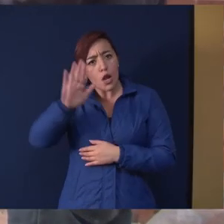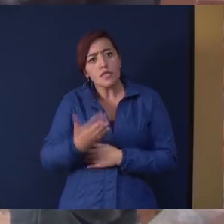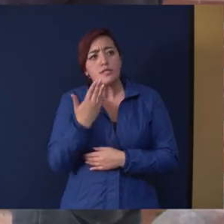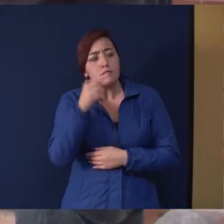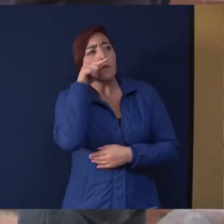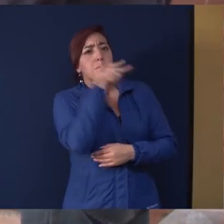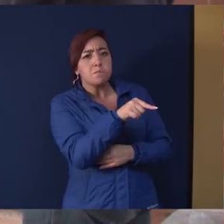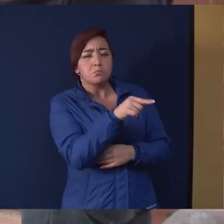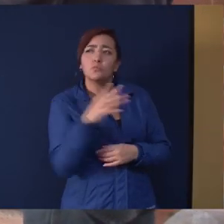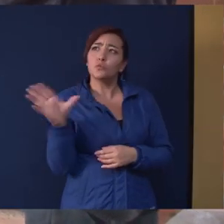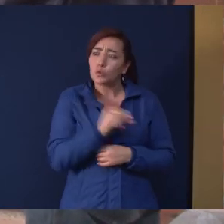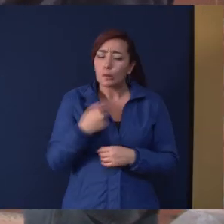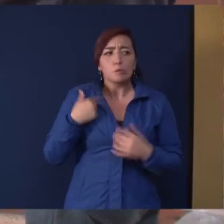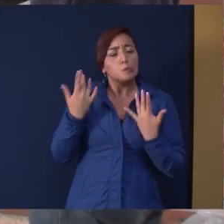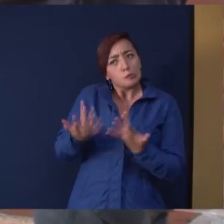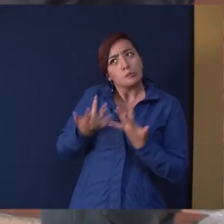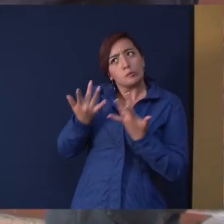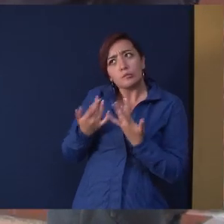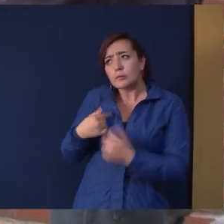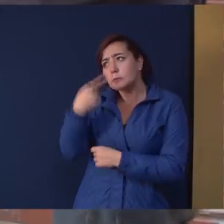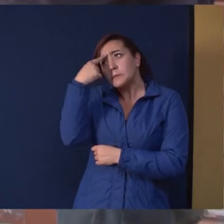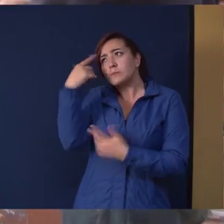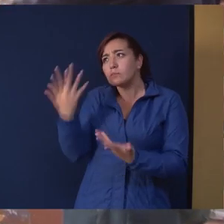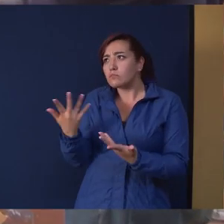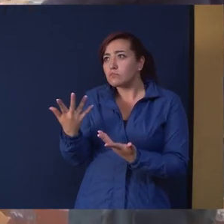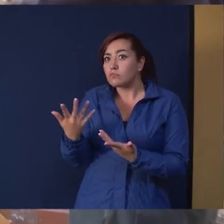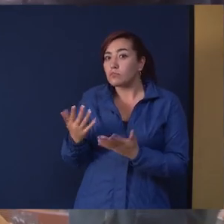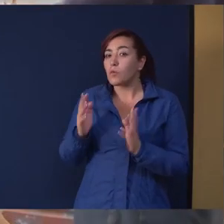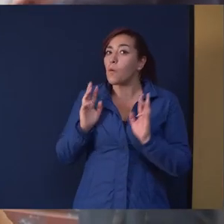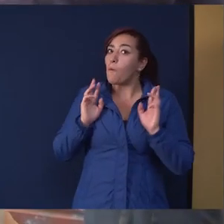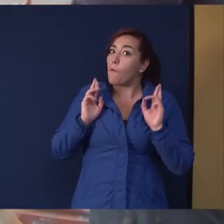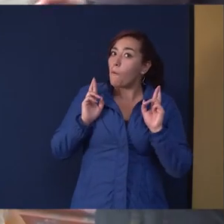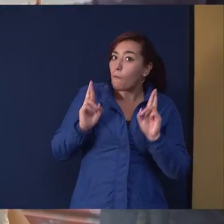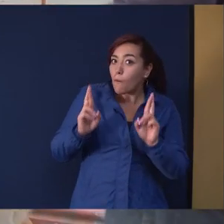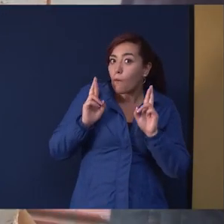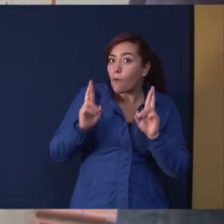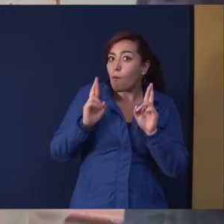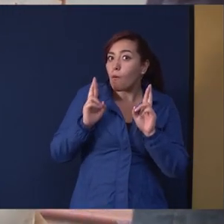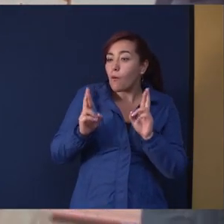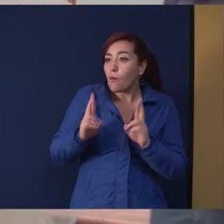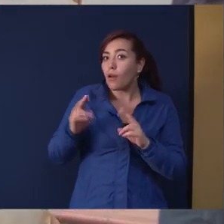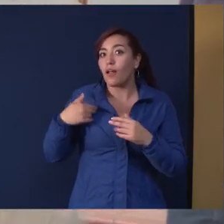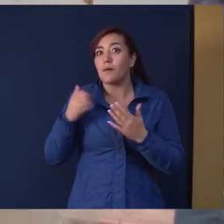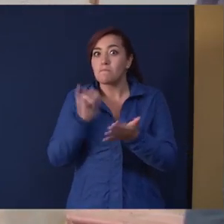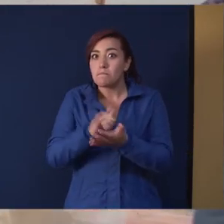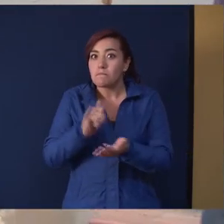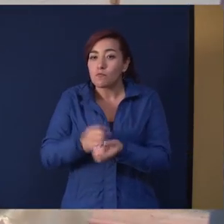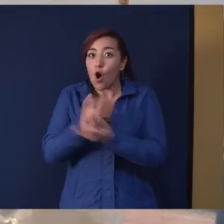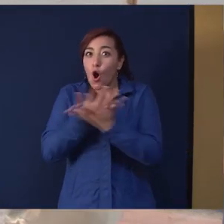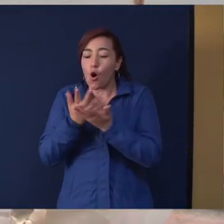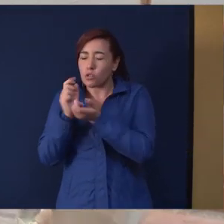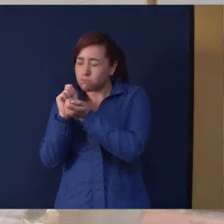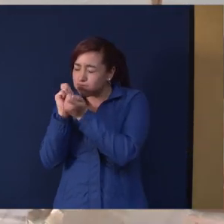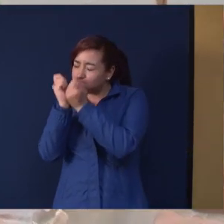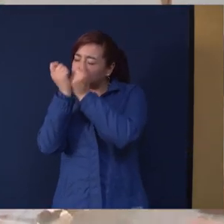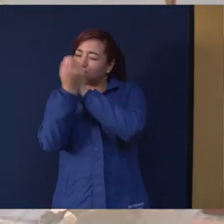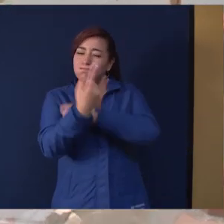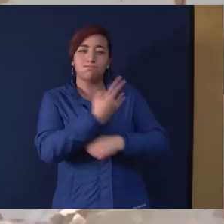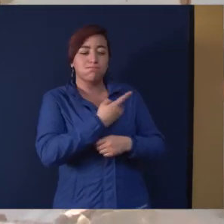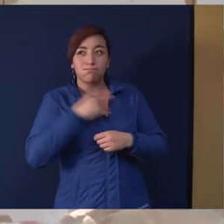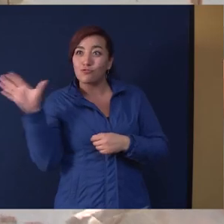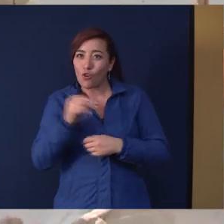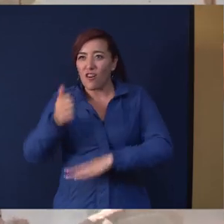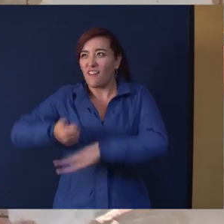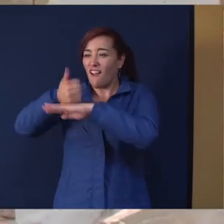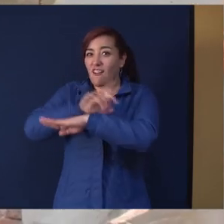Estamos a la expectativa de que los nuevos vientos que llegan a la universidad le pongan